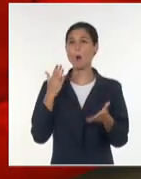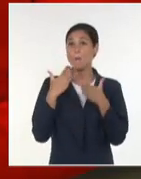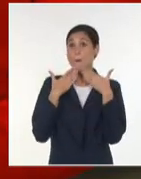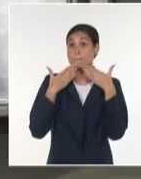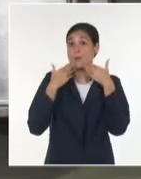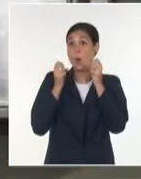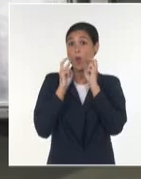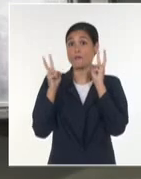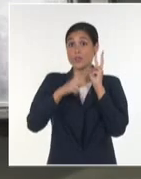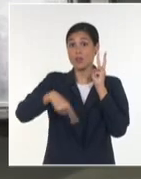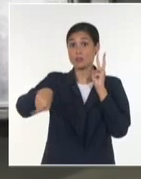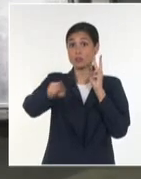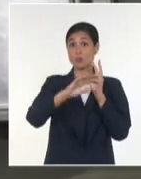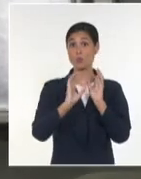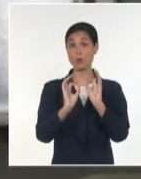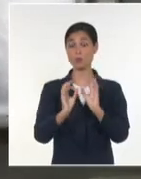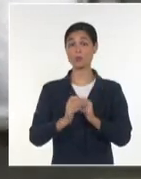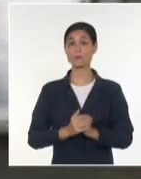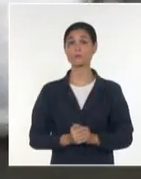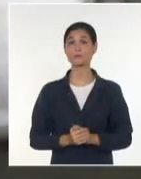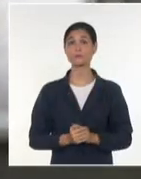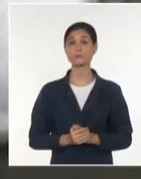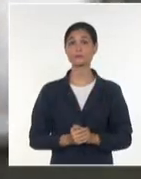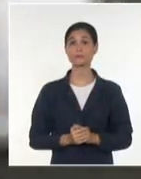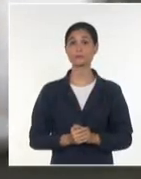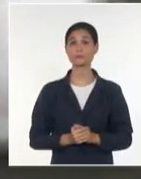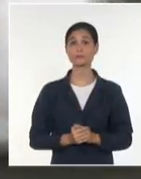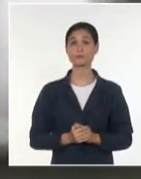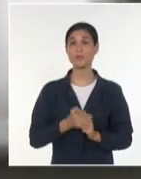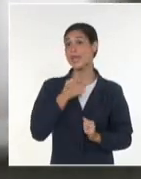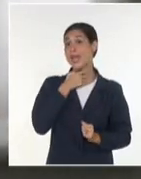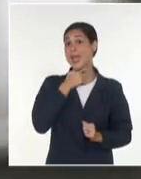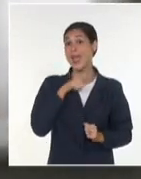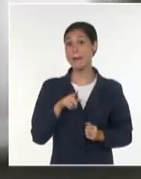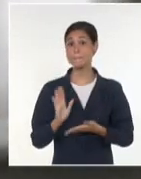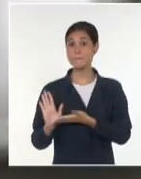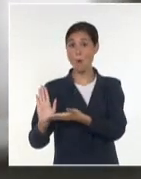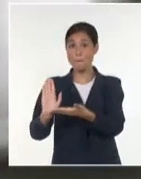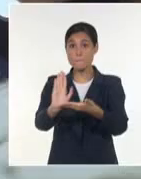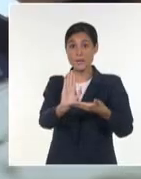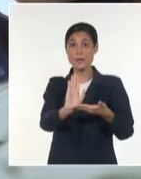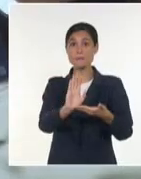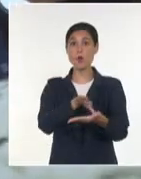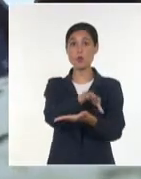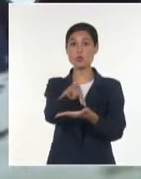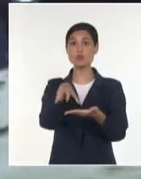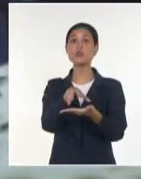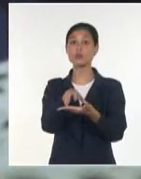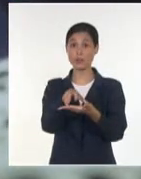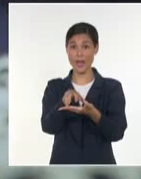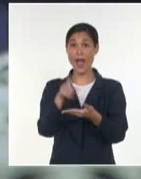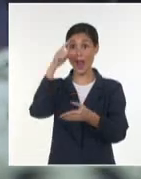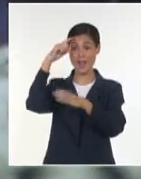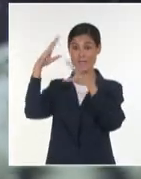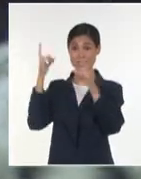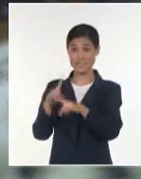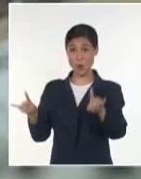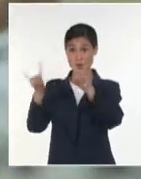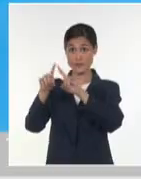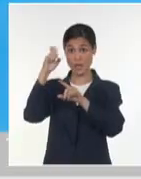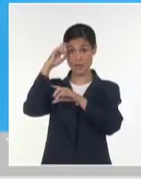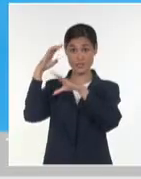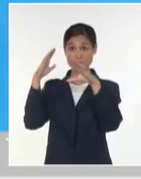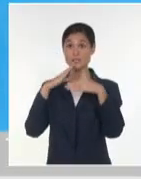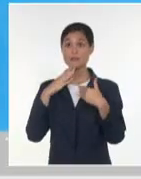las personas. Por ejemplo, entre los más recientes premios de la Academia de Ciencias de Cuba, destaca el uso de la inteligencia